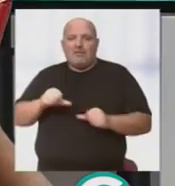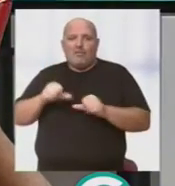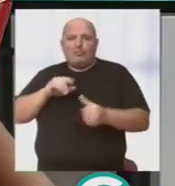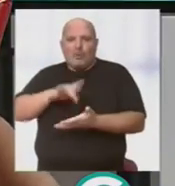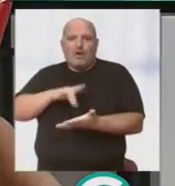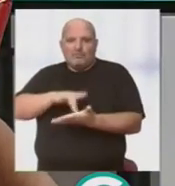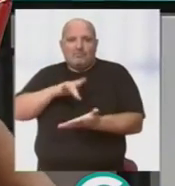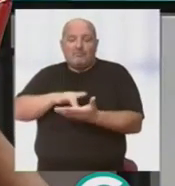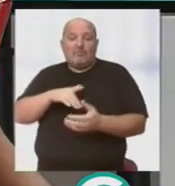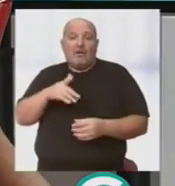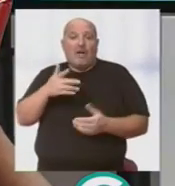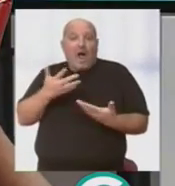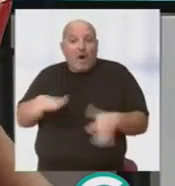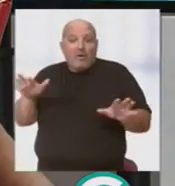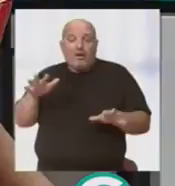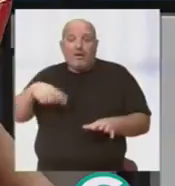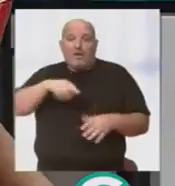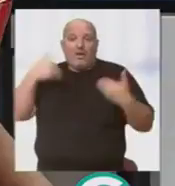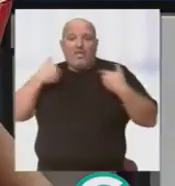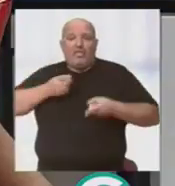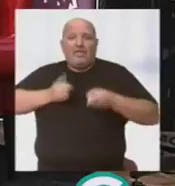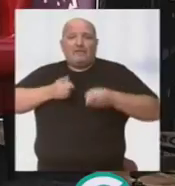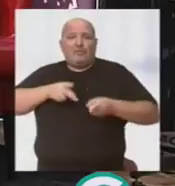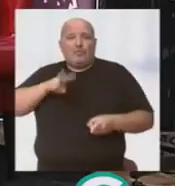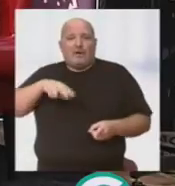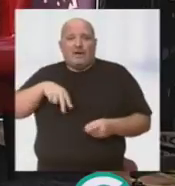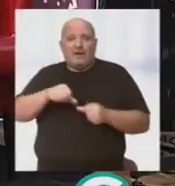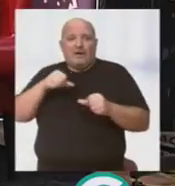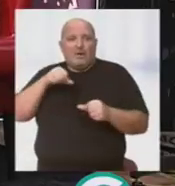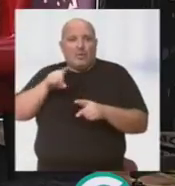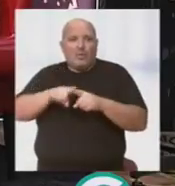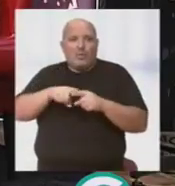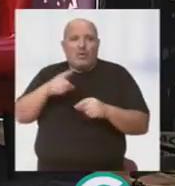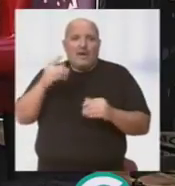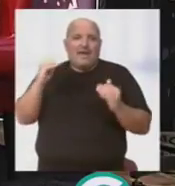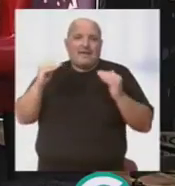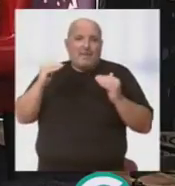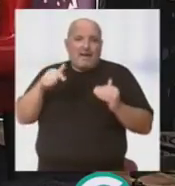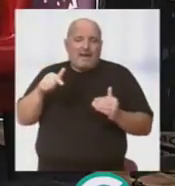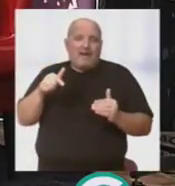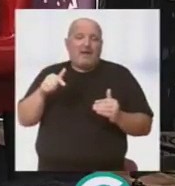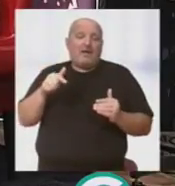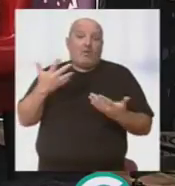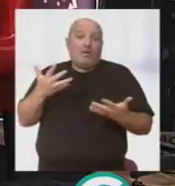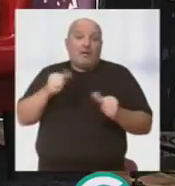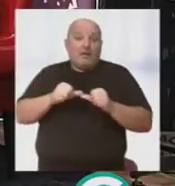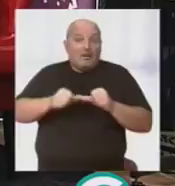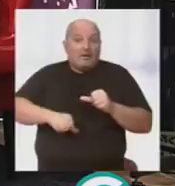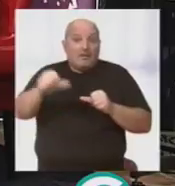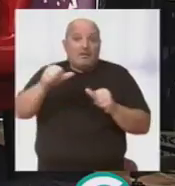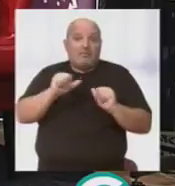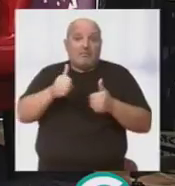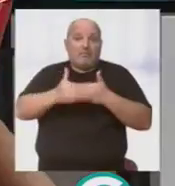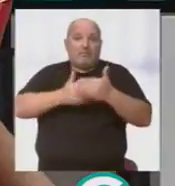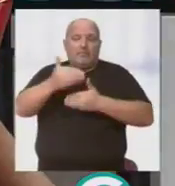pie del cañón y aunque no hayamos tenido cargos directivos concretamente en alguna etapa, pero cuando llega este momento